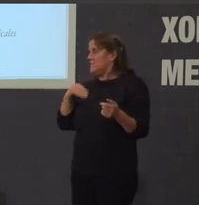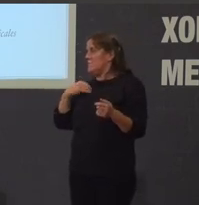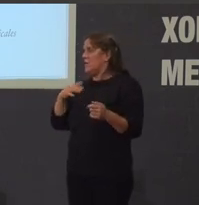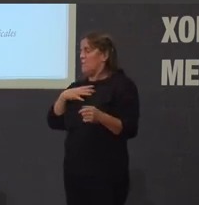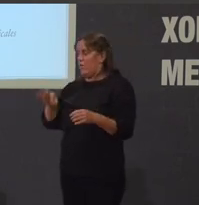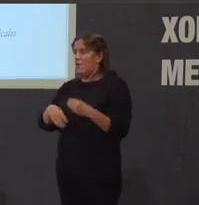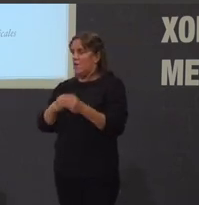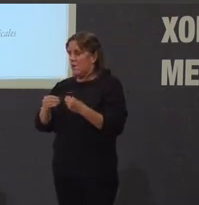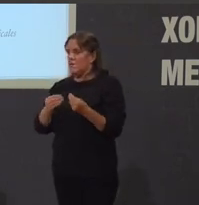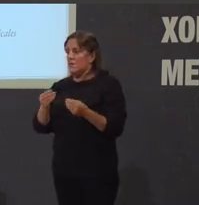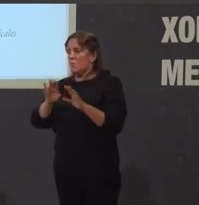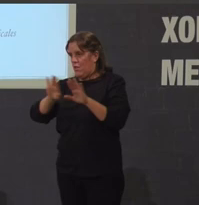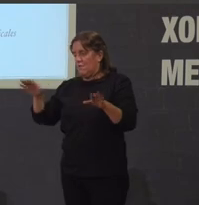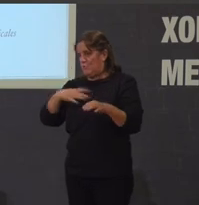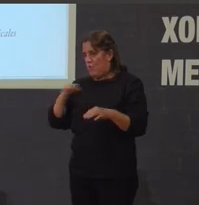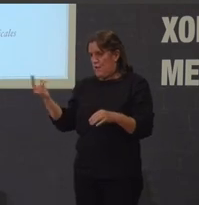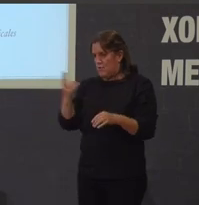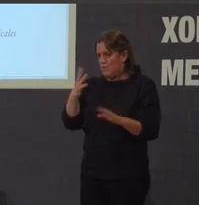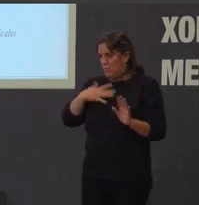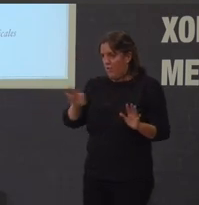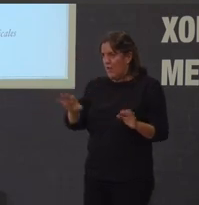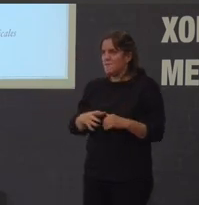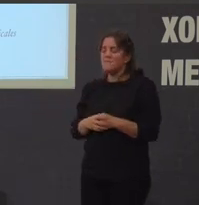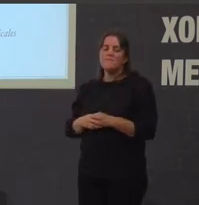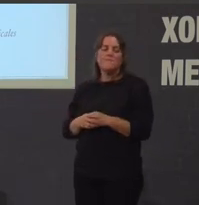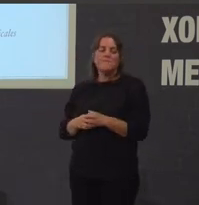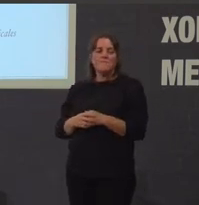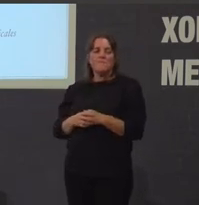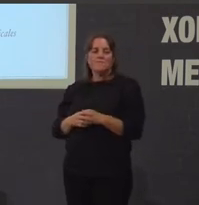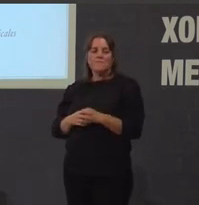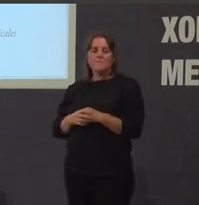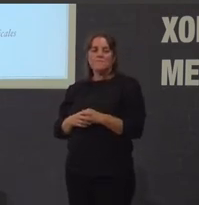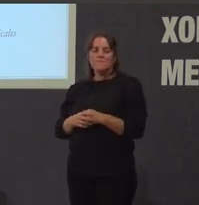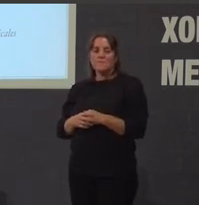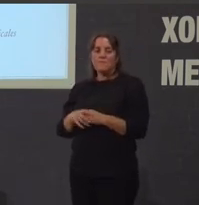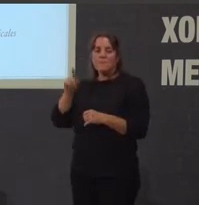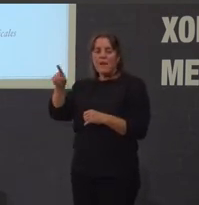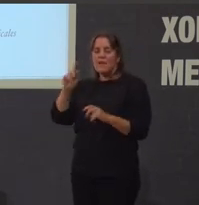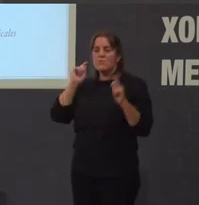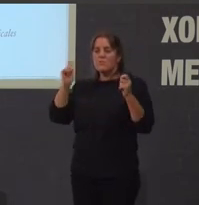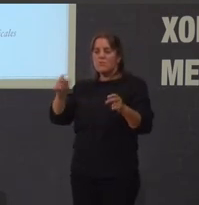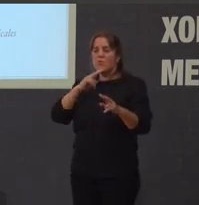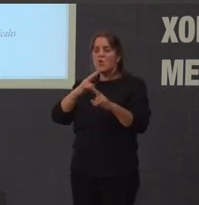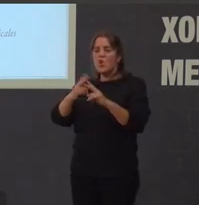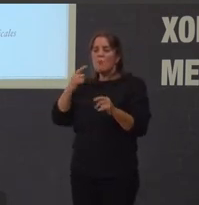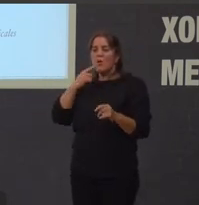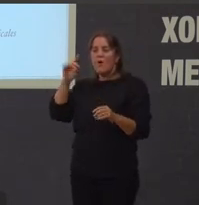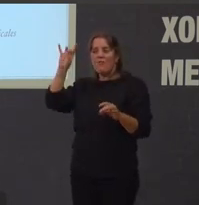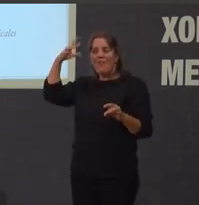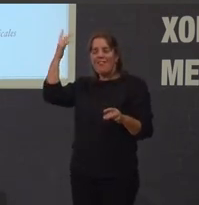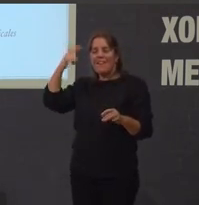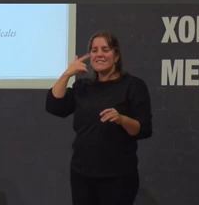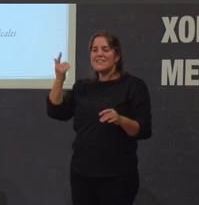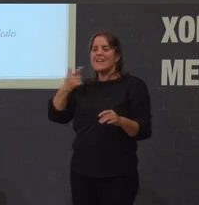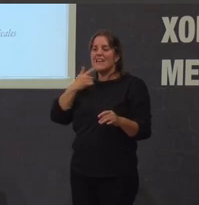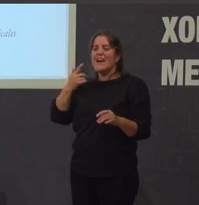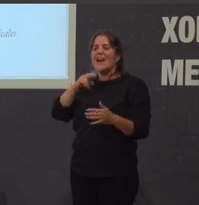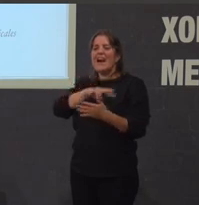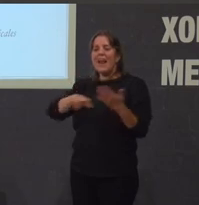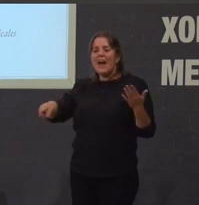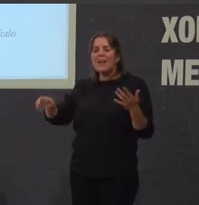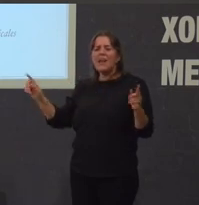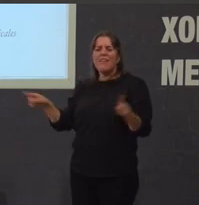que tamén podía pasar Cantabria e Santander e a eso se lle chamaba fantasía galaica e a cuestión era